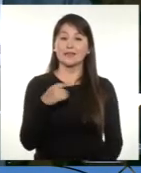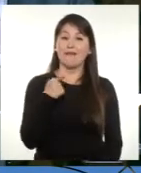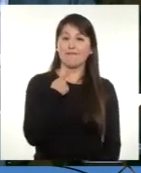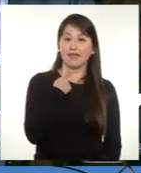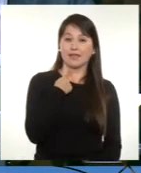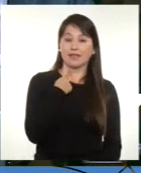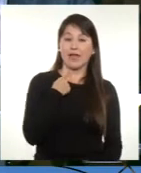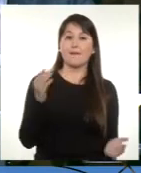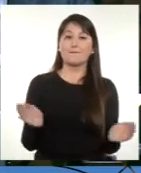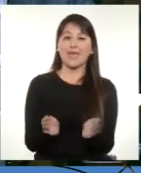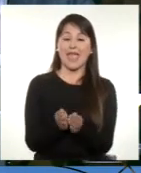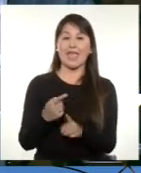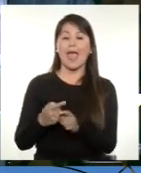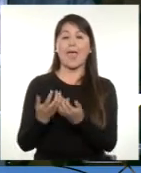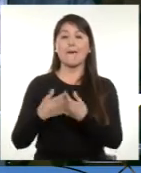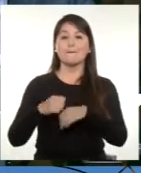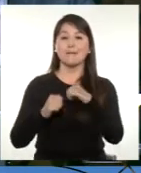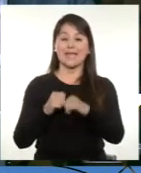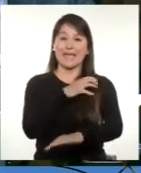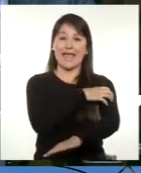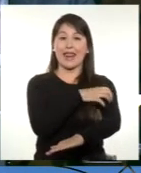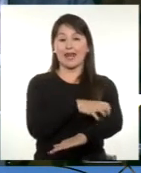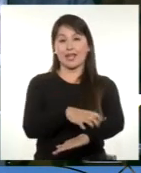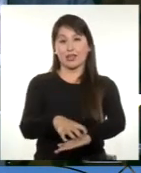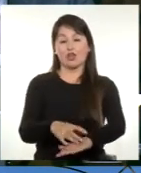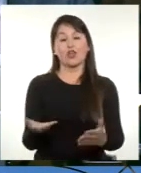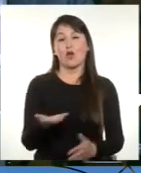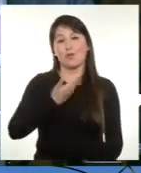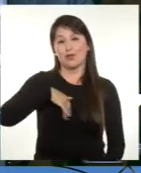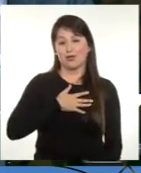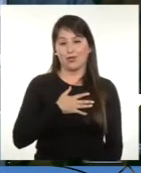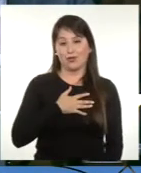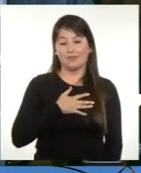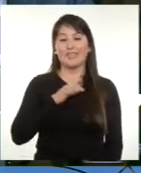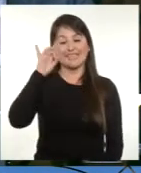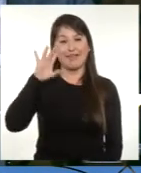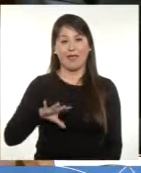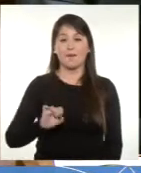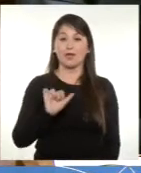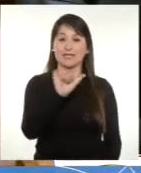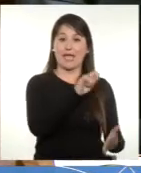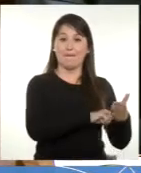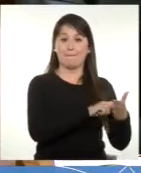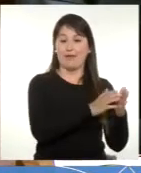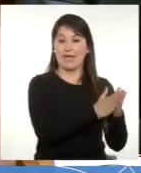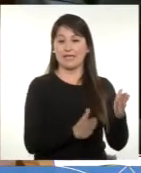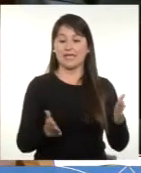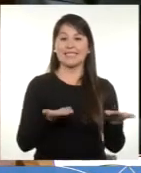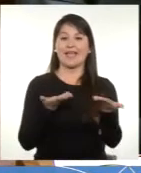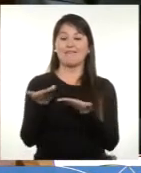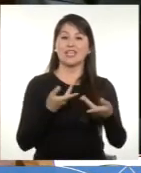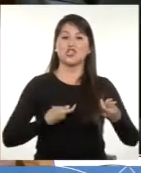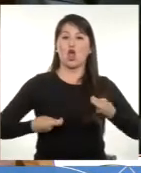es a las pequeñas empresas, especialmente en las regiones como las nuestras. Ya sabemos que este primer semestre los servicios,